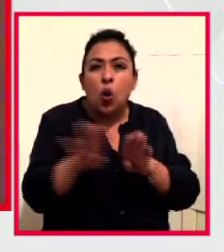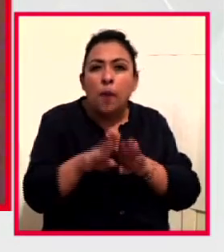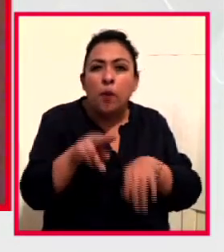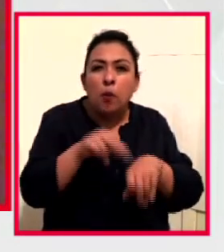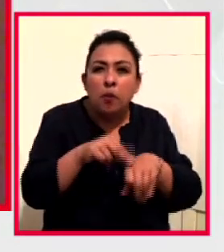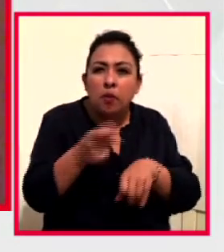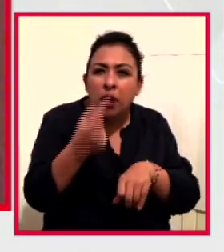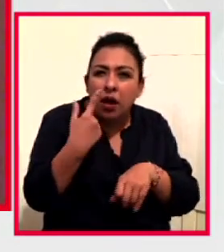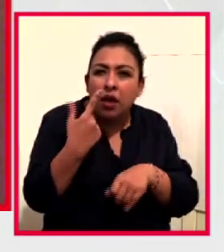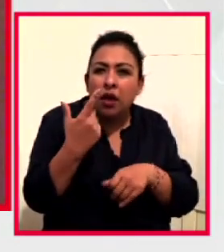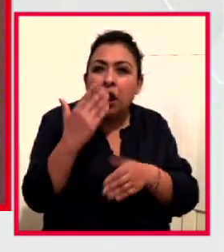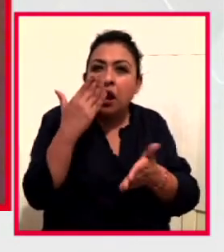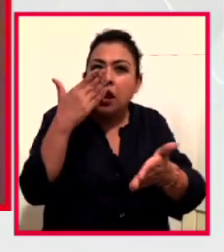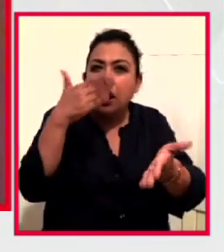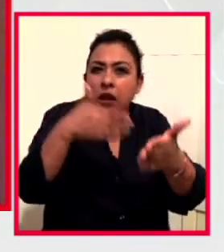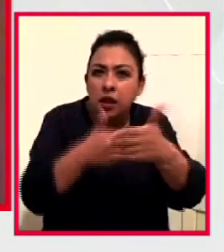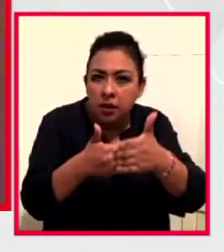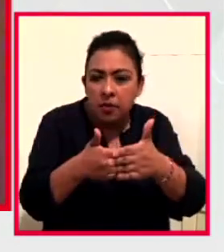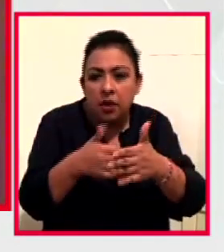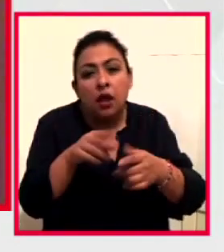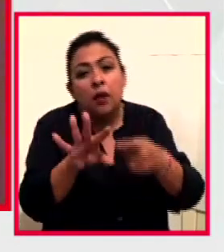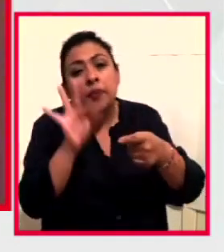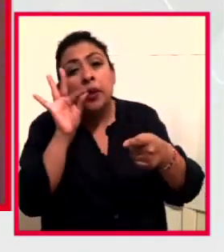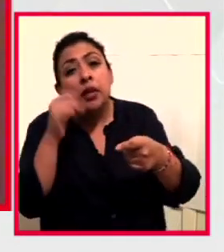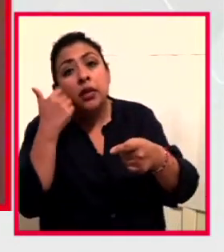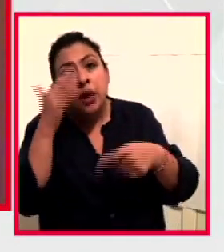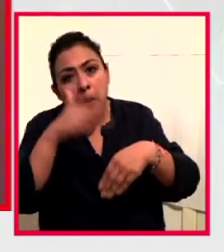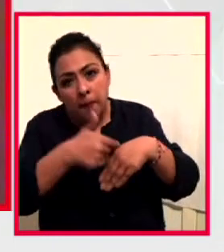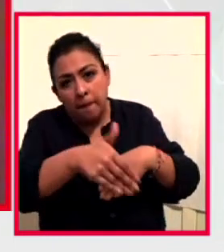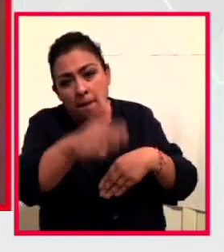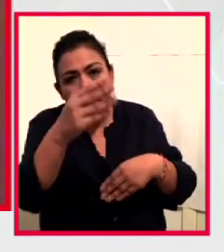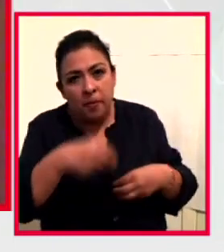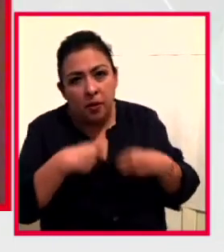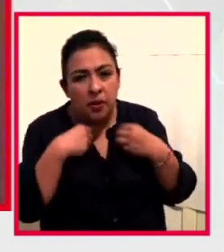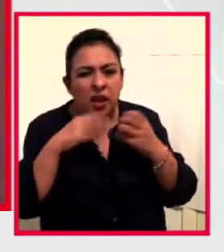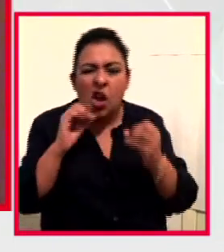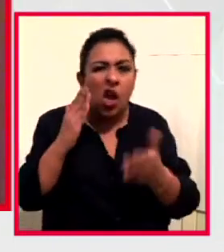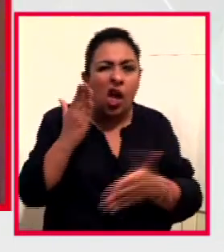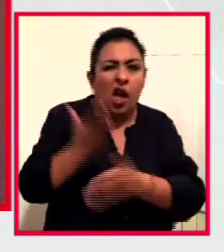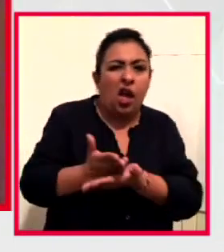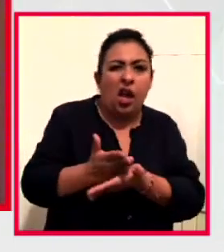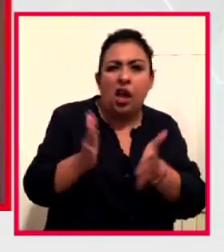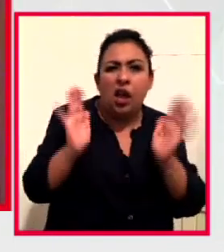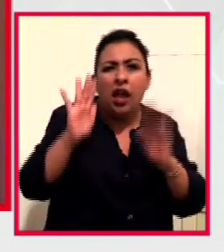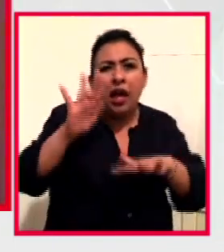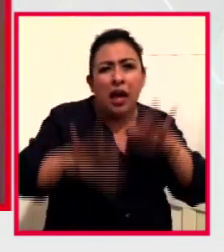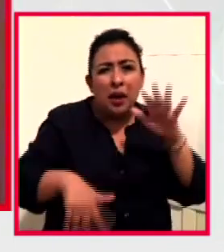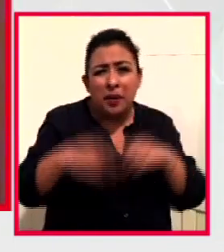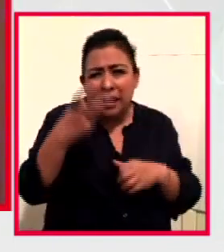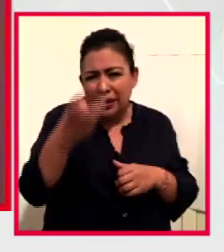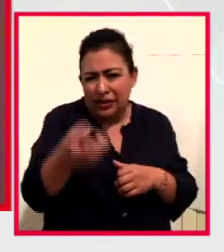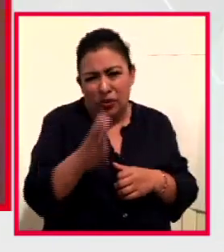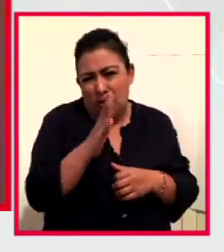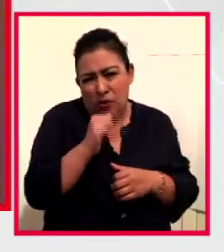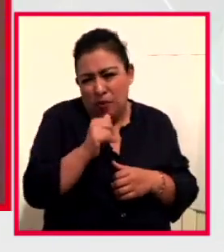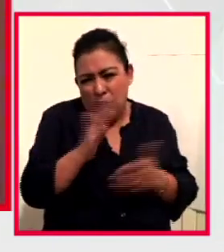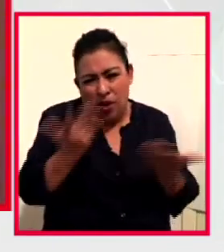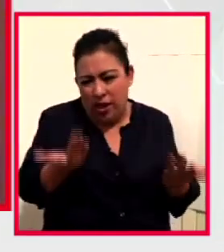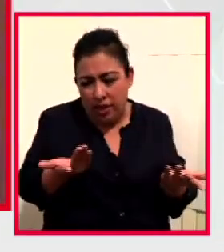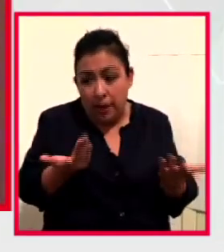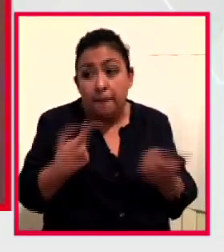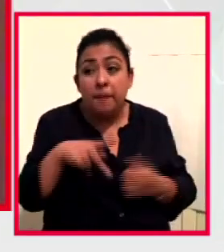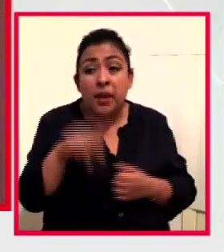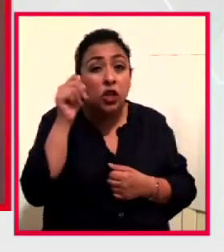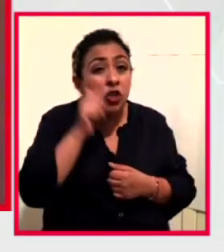nuestras elecciones no son entre quiero vivir más, o no quiero vivir más, porque a veces eso no es posible, pero que siempre